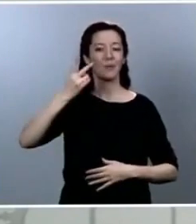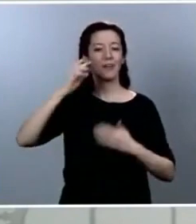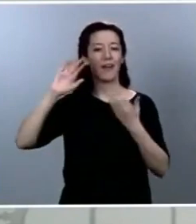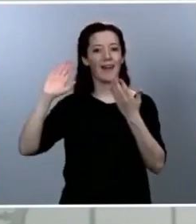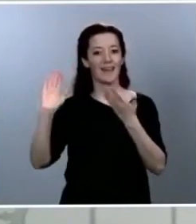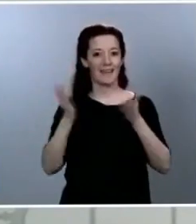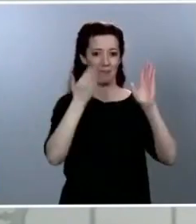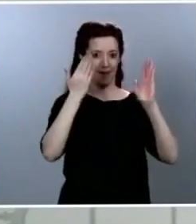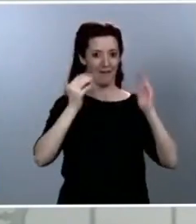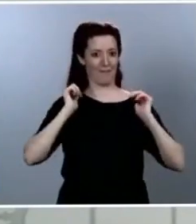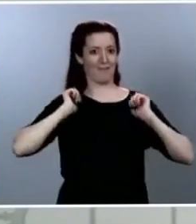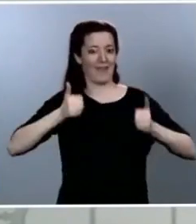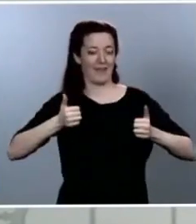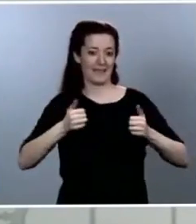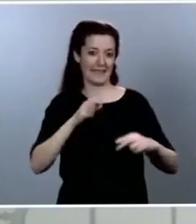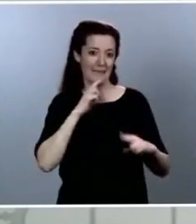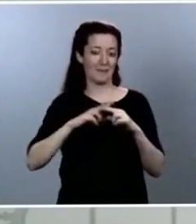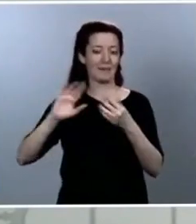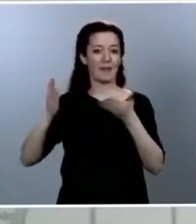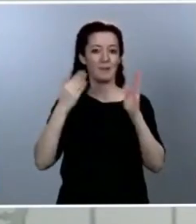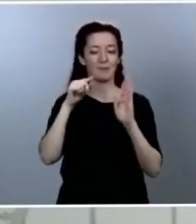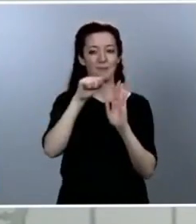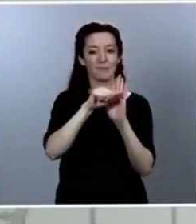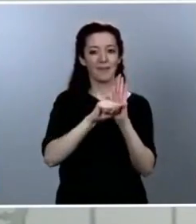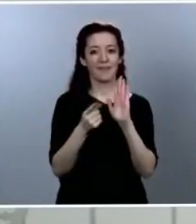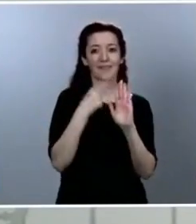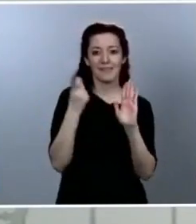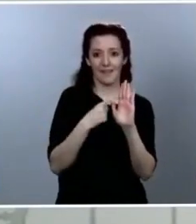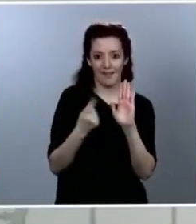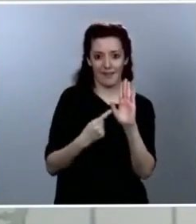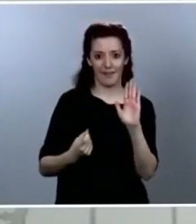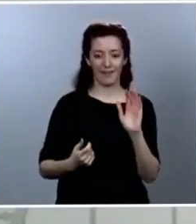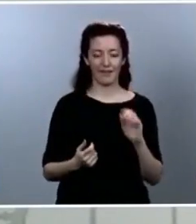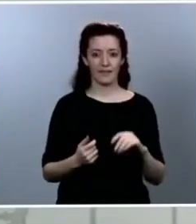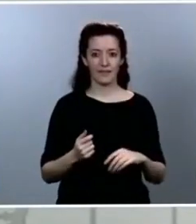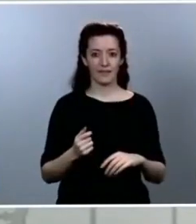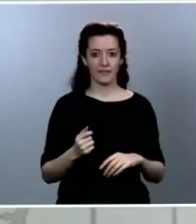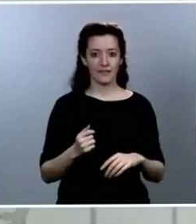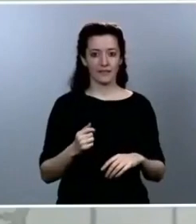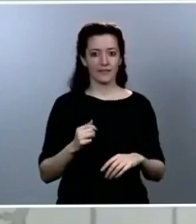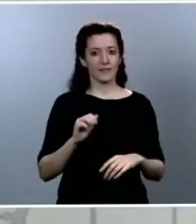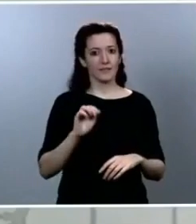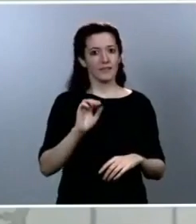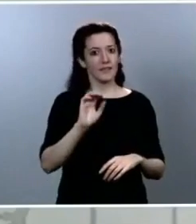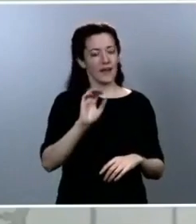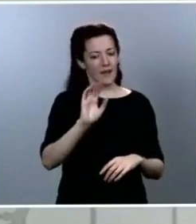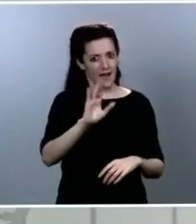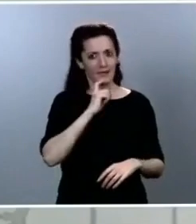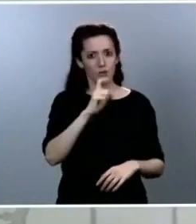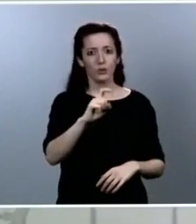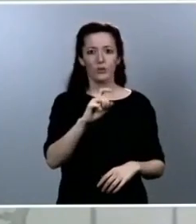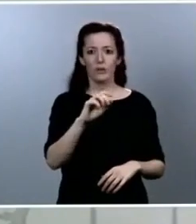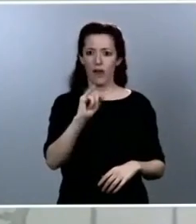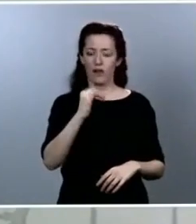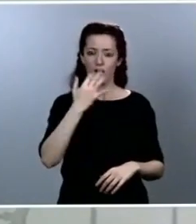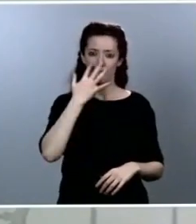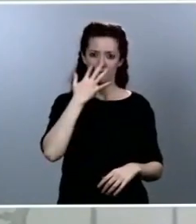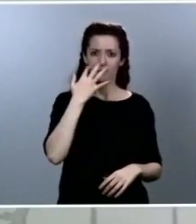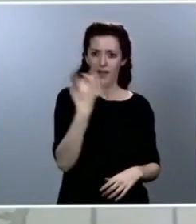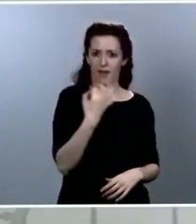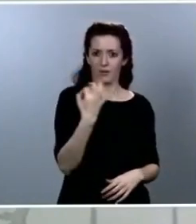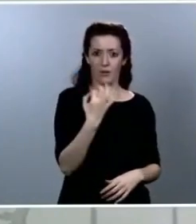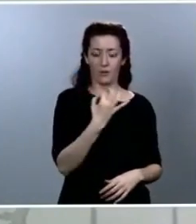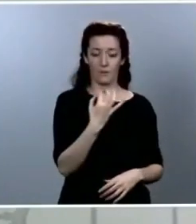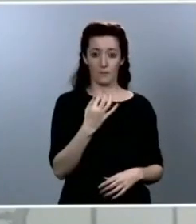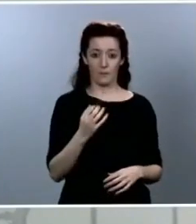que está, no quiero esconder esta apreciación, tan plagada de riesgos y de peligros como lo ha estado la primera etapa en la que